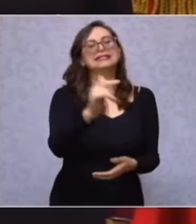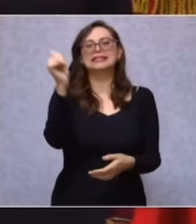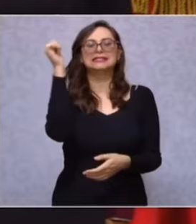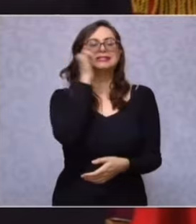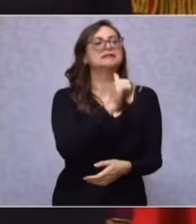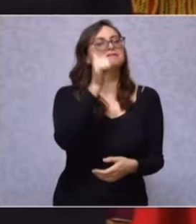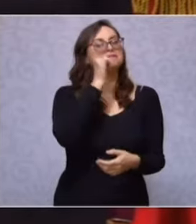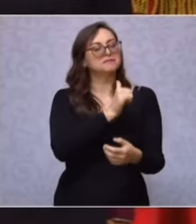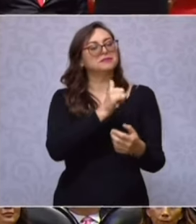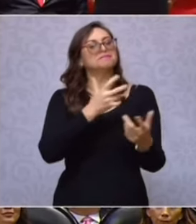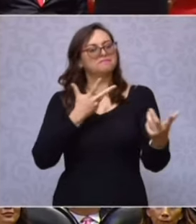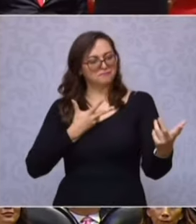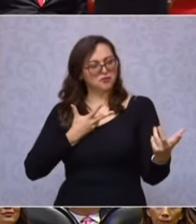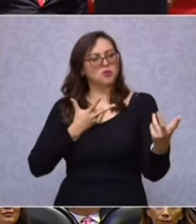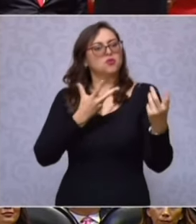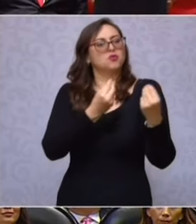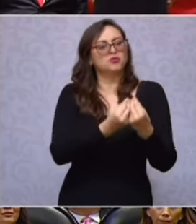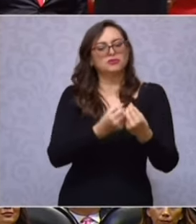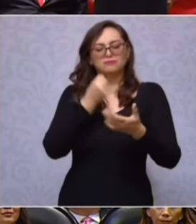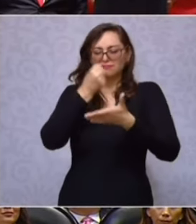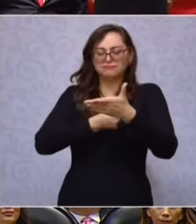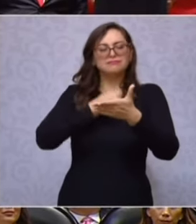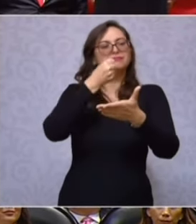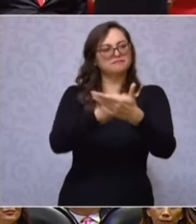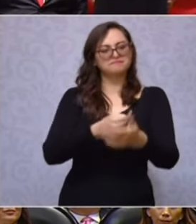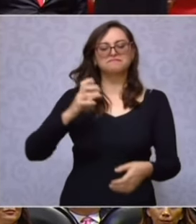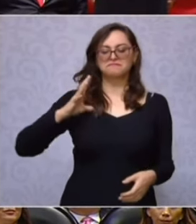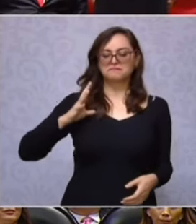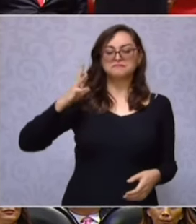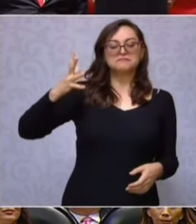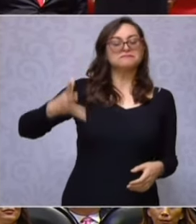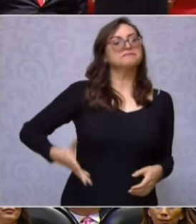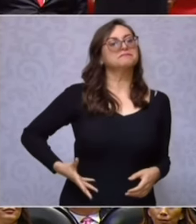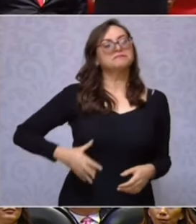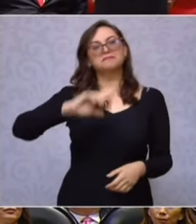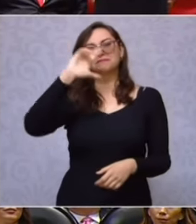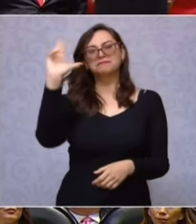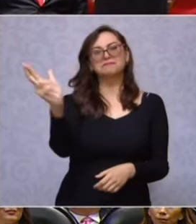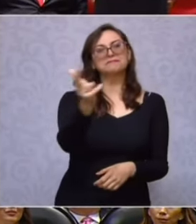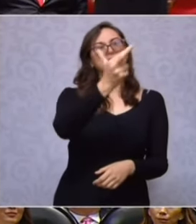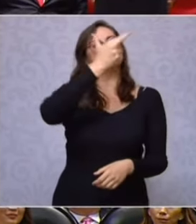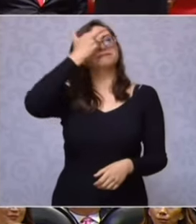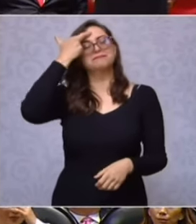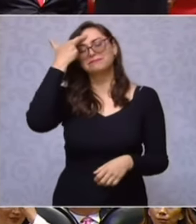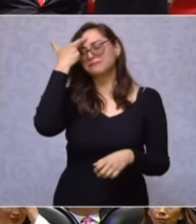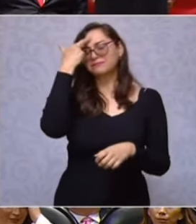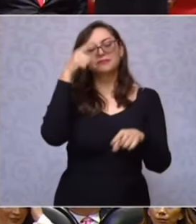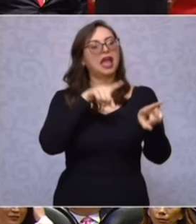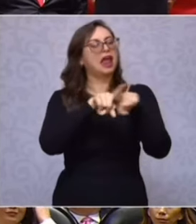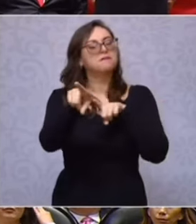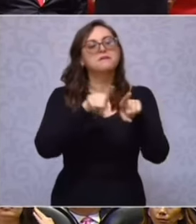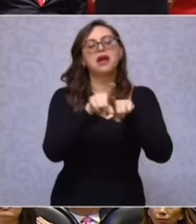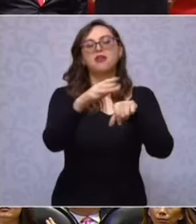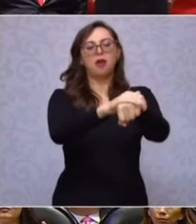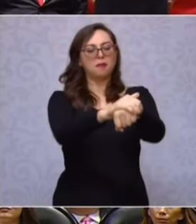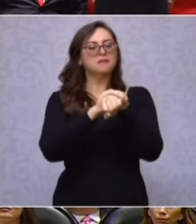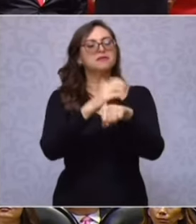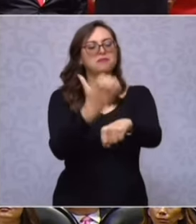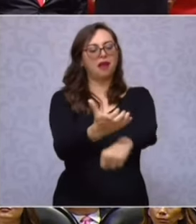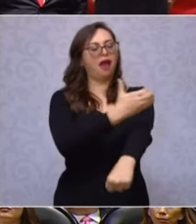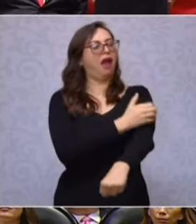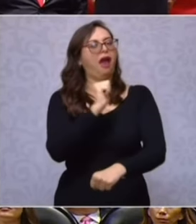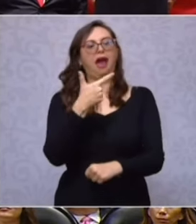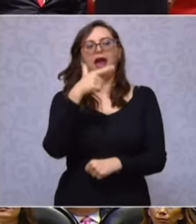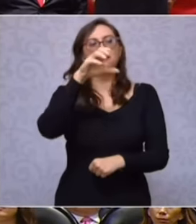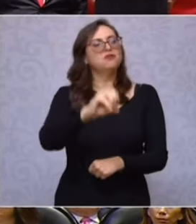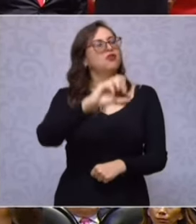un honor luchar con usted. Hasta siempre, hermano, amigo, compañero, Andrés